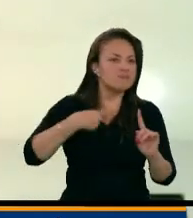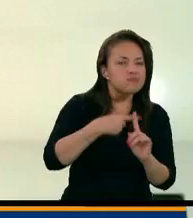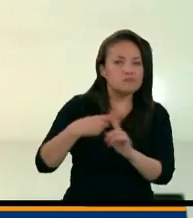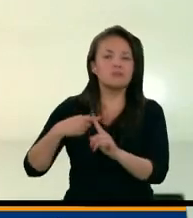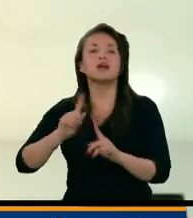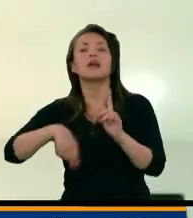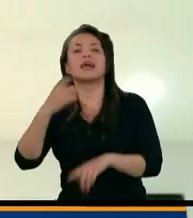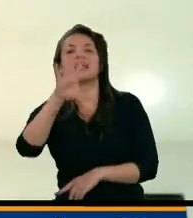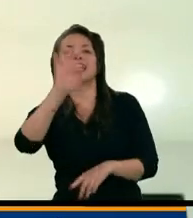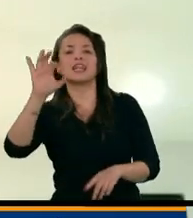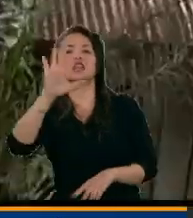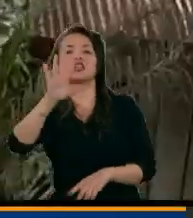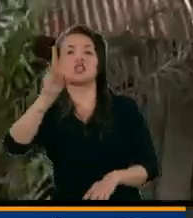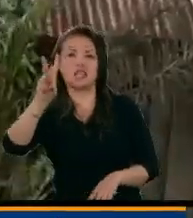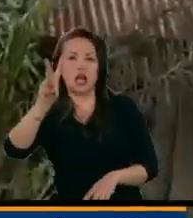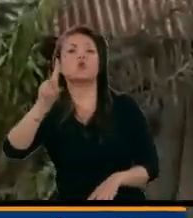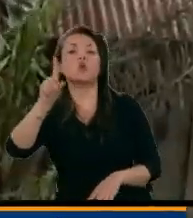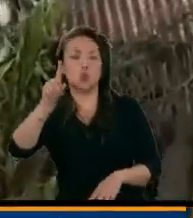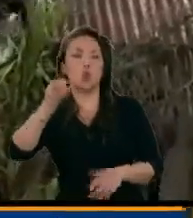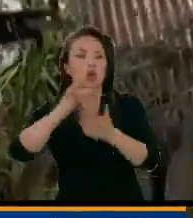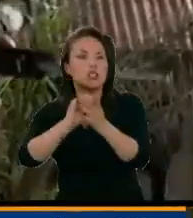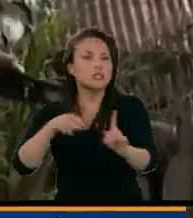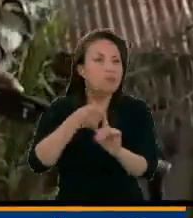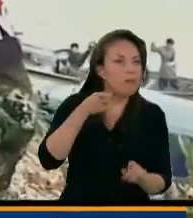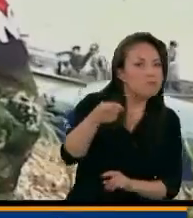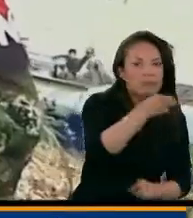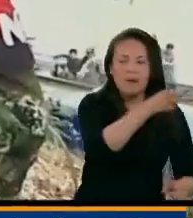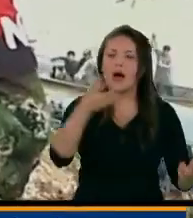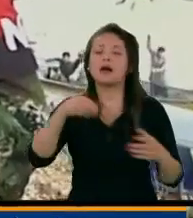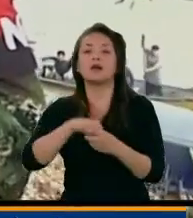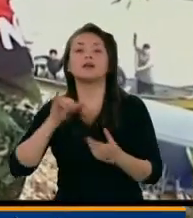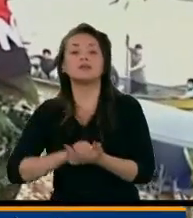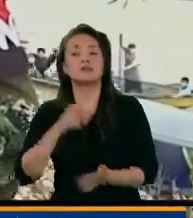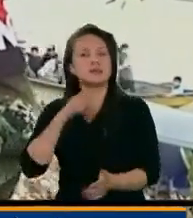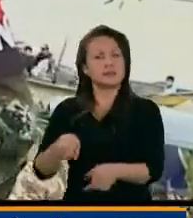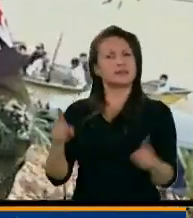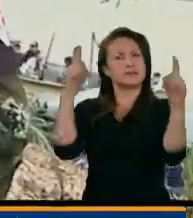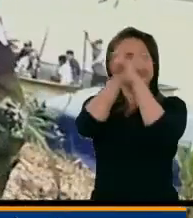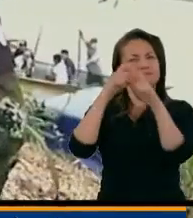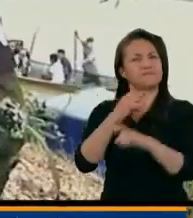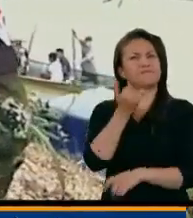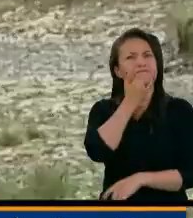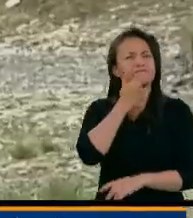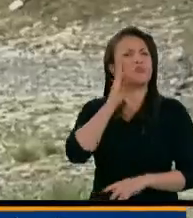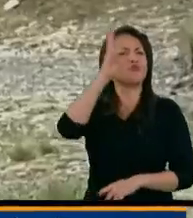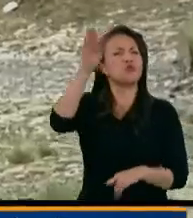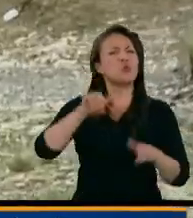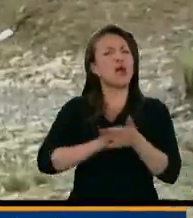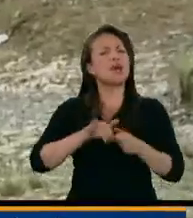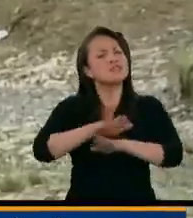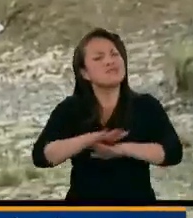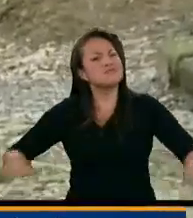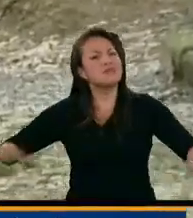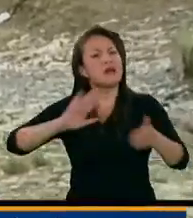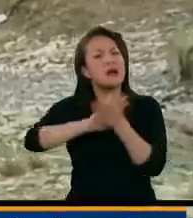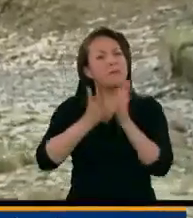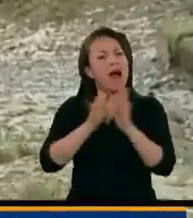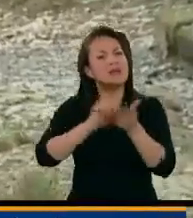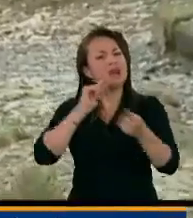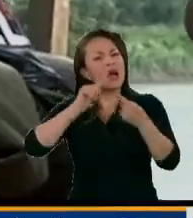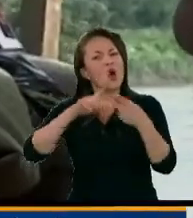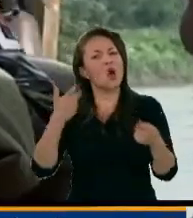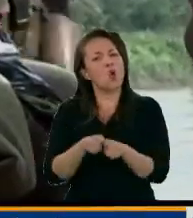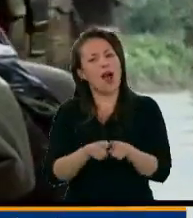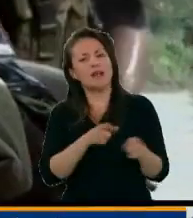acciones armadas en este periodo electoral. Estas acciones ponen sobre la mesa la pregunta cuál es el futuro del cese al fuego con los grupos armados que se busca